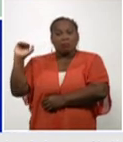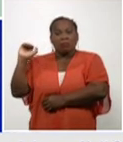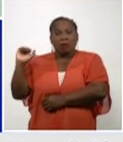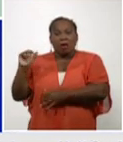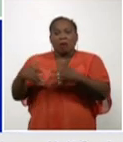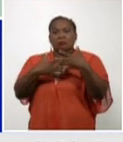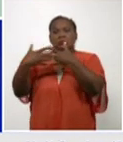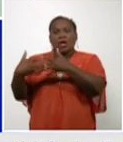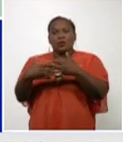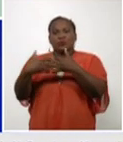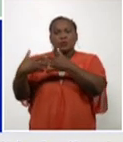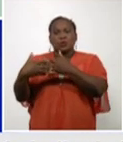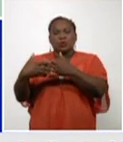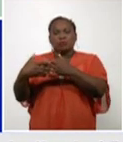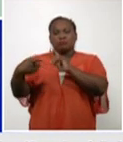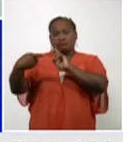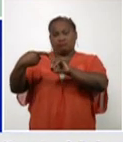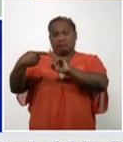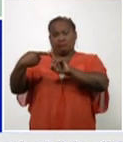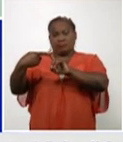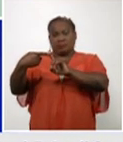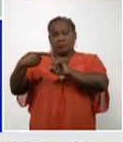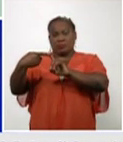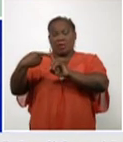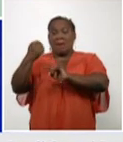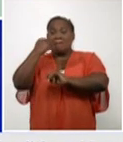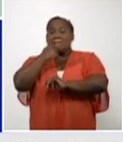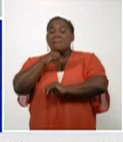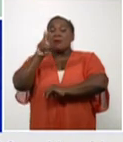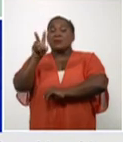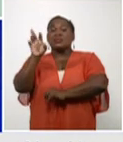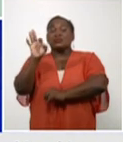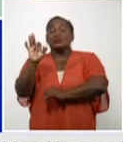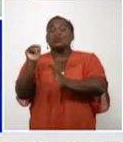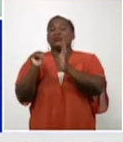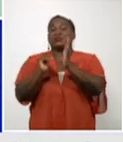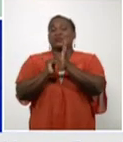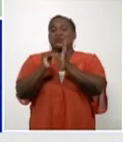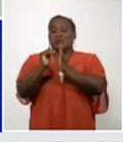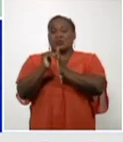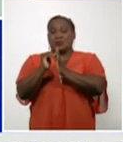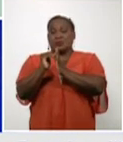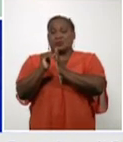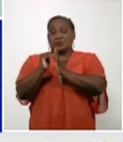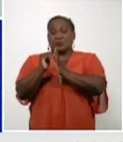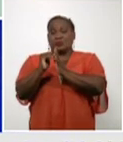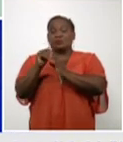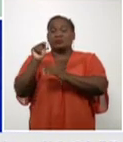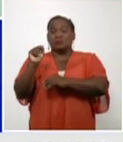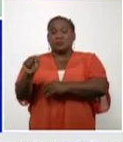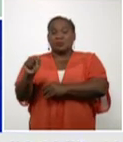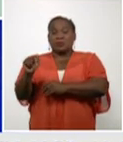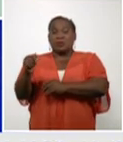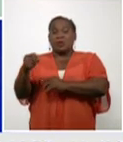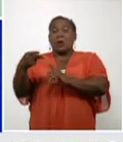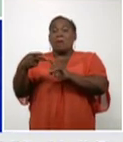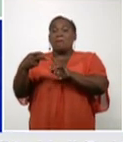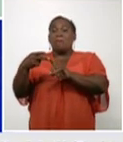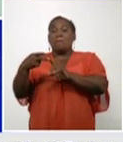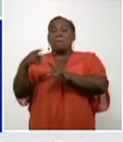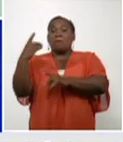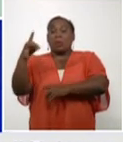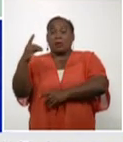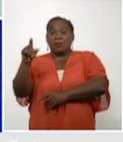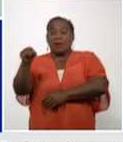Norteamérica con más de 28 millones, la India con más de 10 millones, Brasil con más de 9,